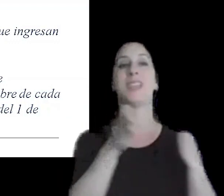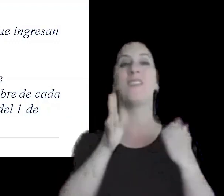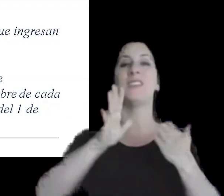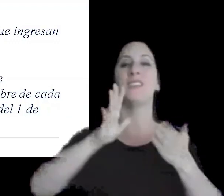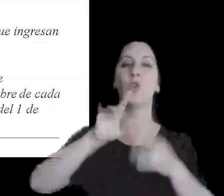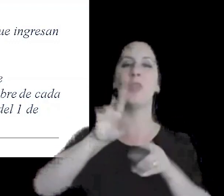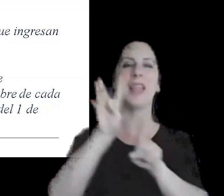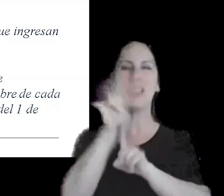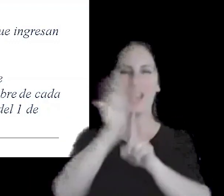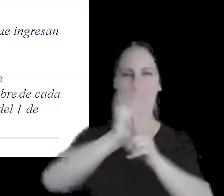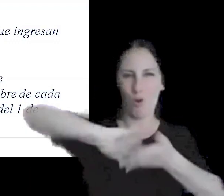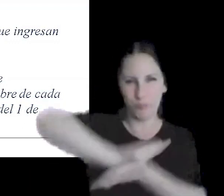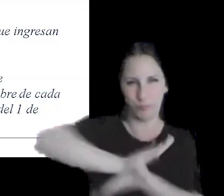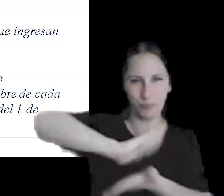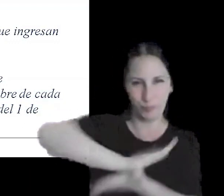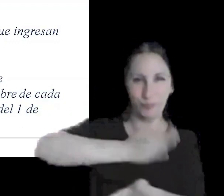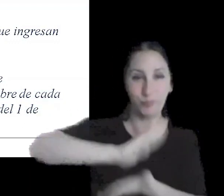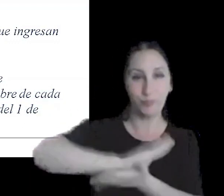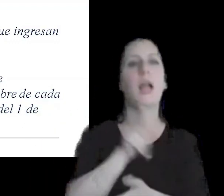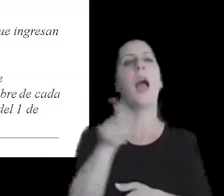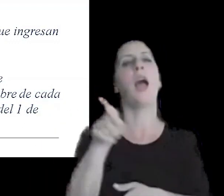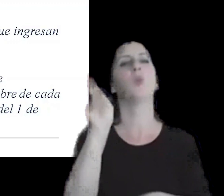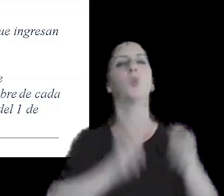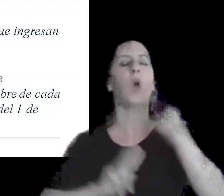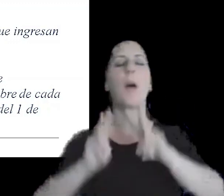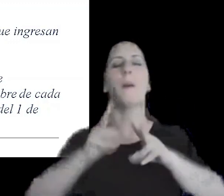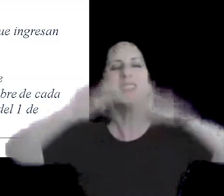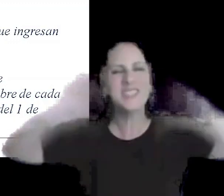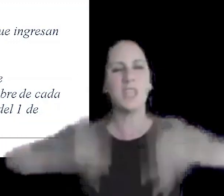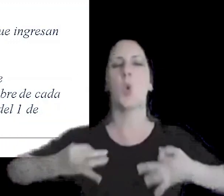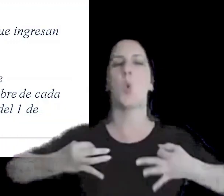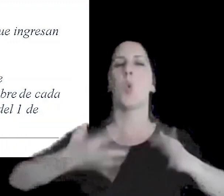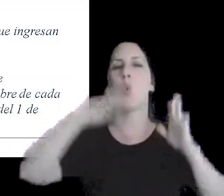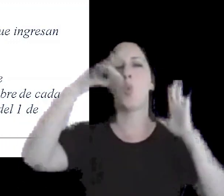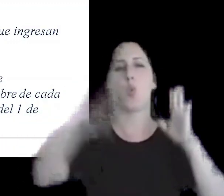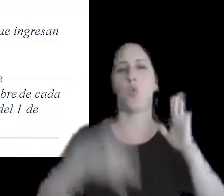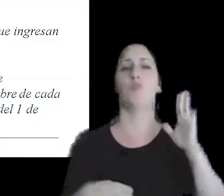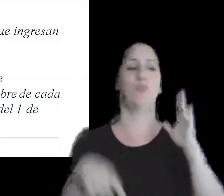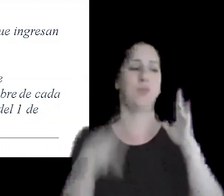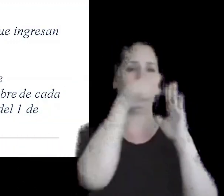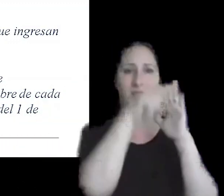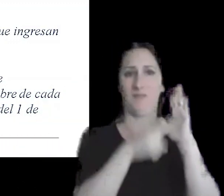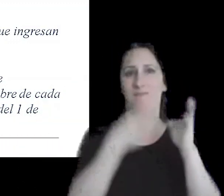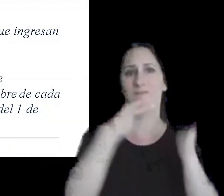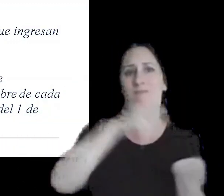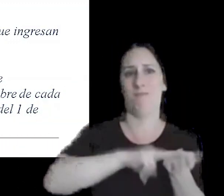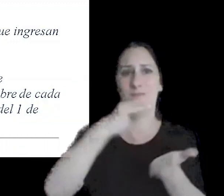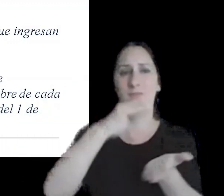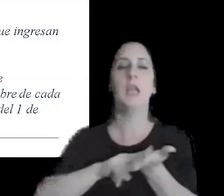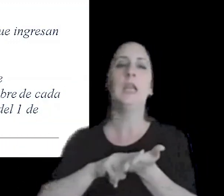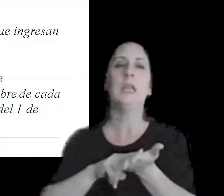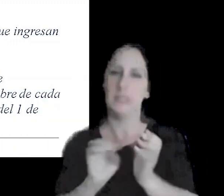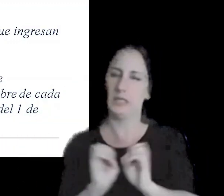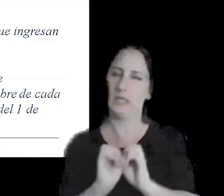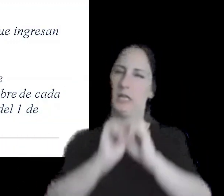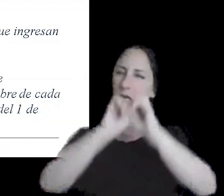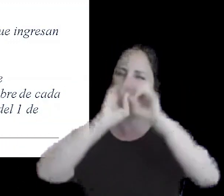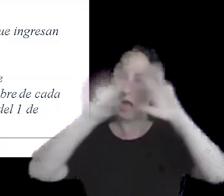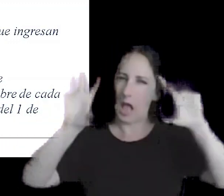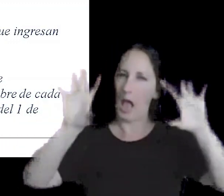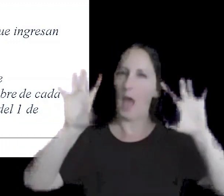trigo lo que se buscaba era asegurar el cumplimiento de las obligaciones fiscales y dar transparencia a este